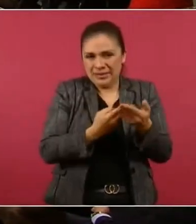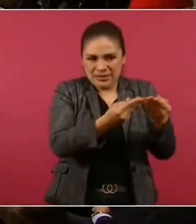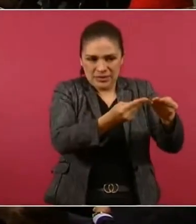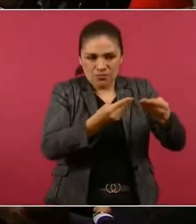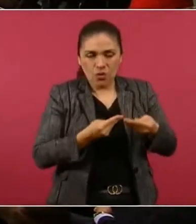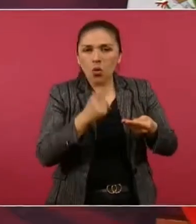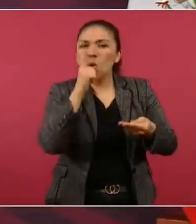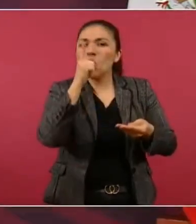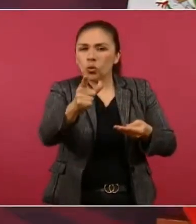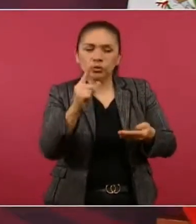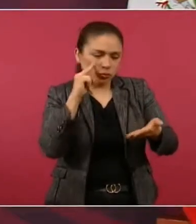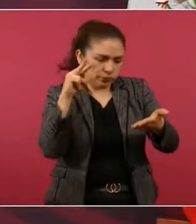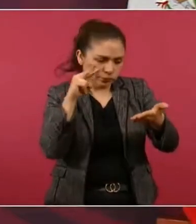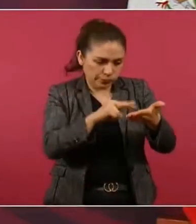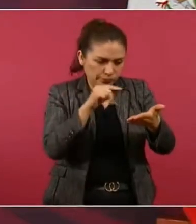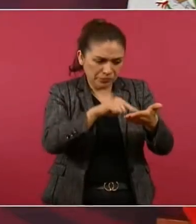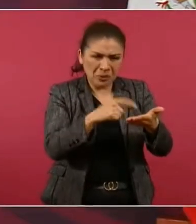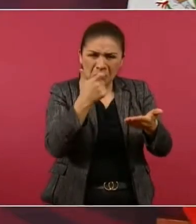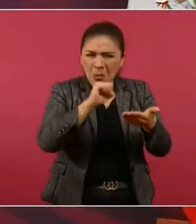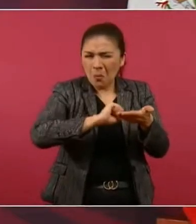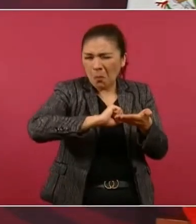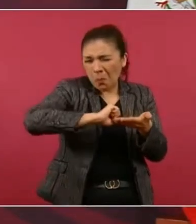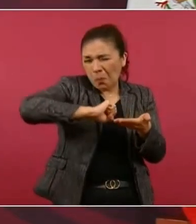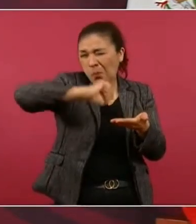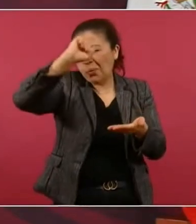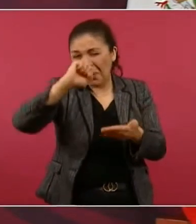de luz elevadísimo,